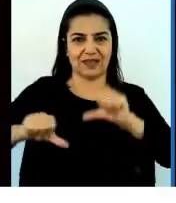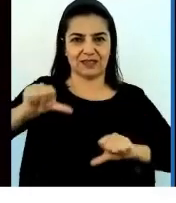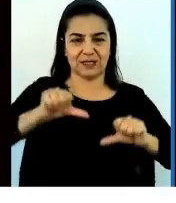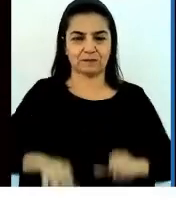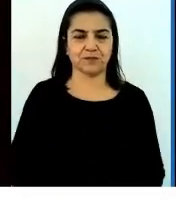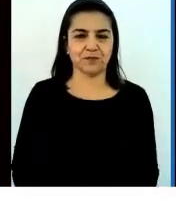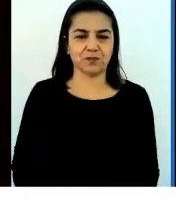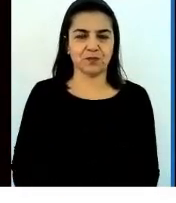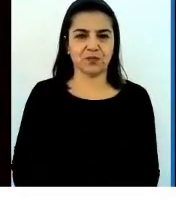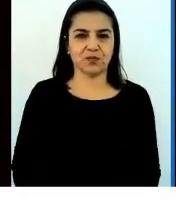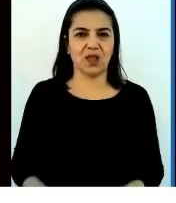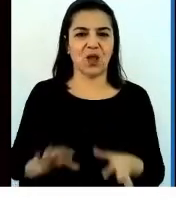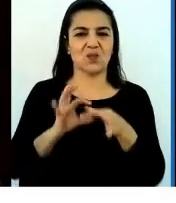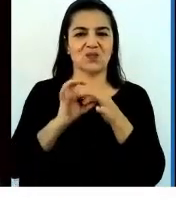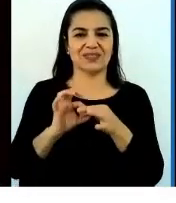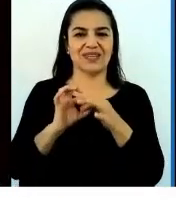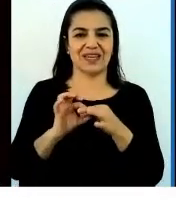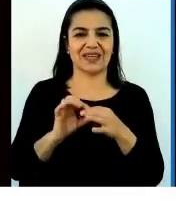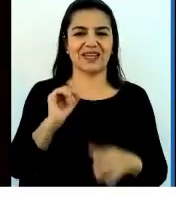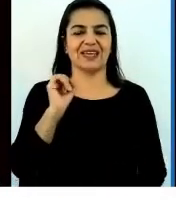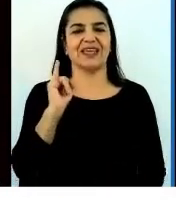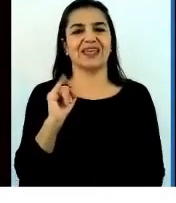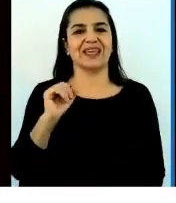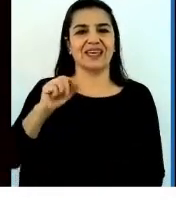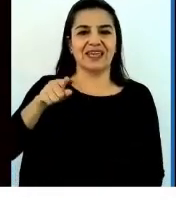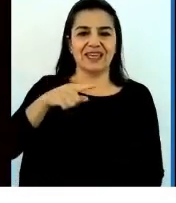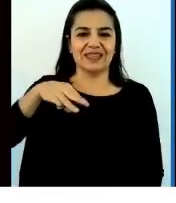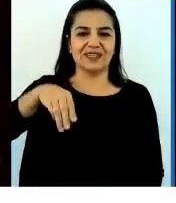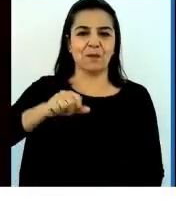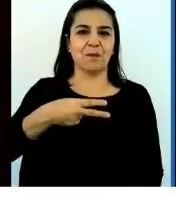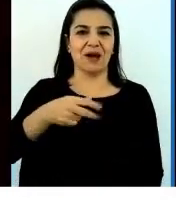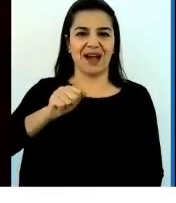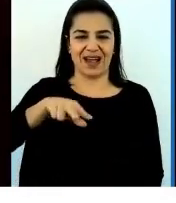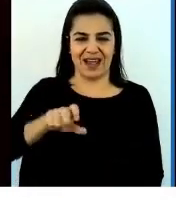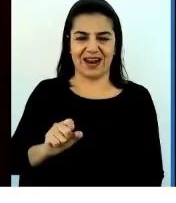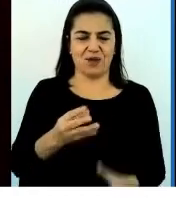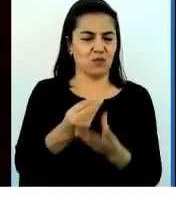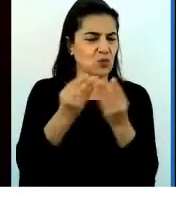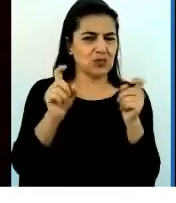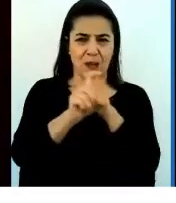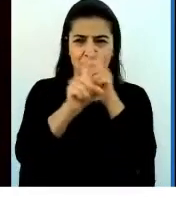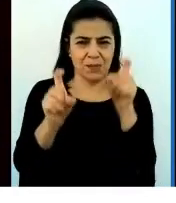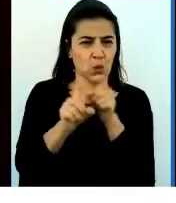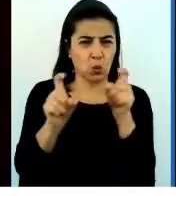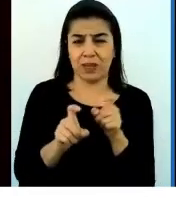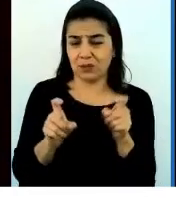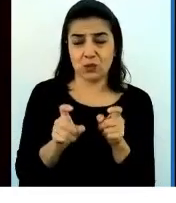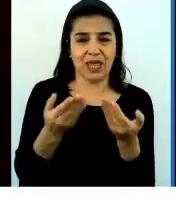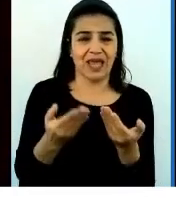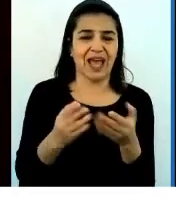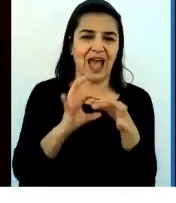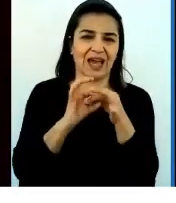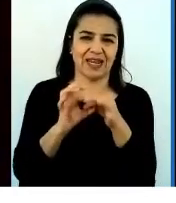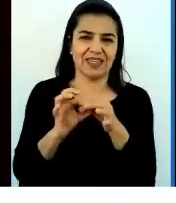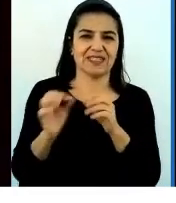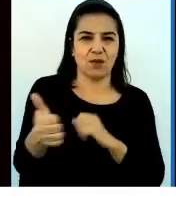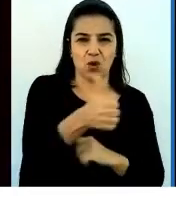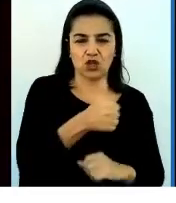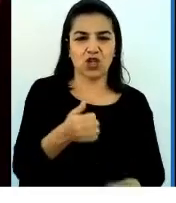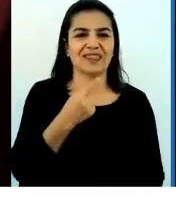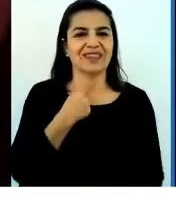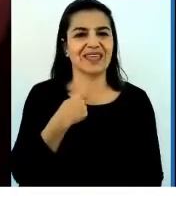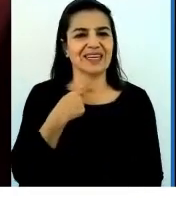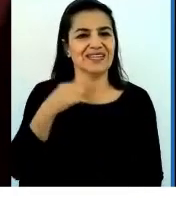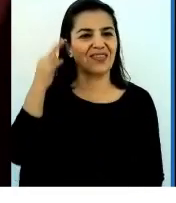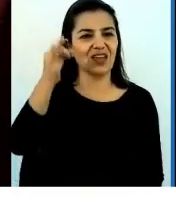Muchas gracias Ismajan, quedan muchas preguntas que les agradecemos a todas y a todos los que las enviaron. sido una muy interesante conferencia.